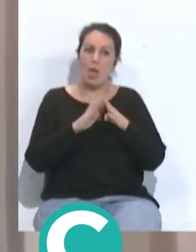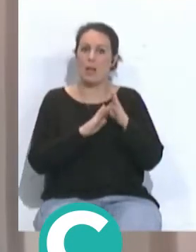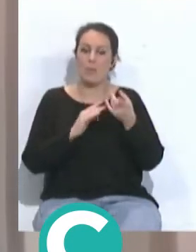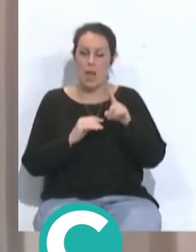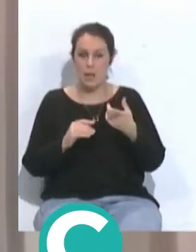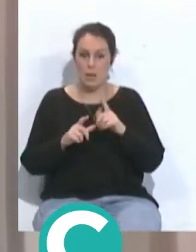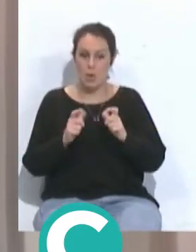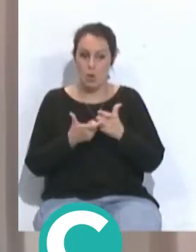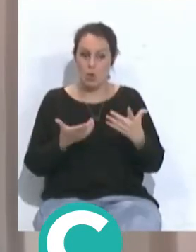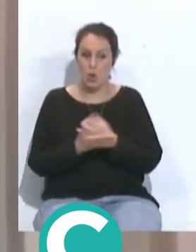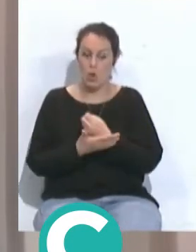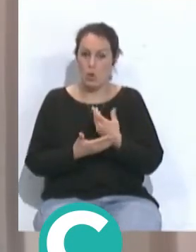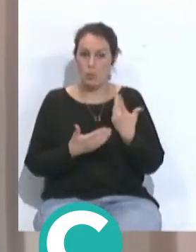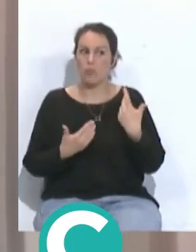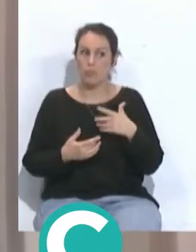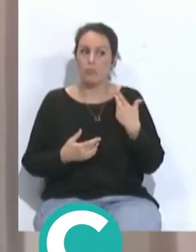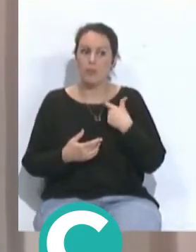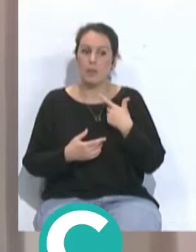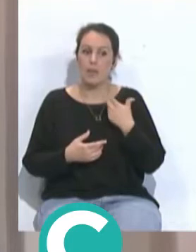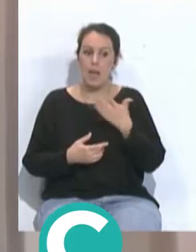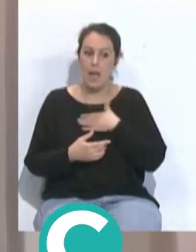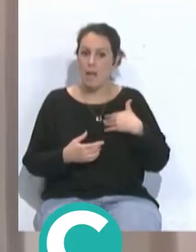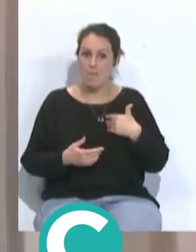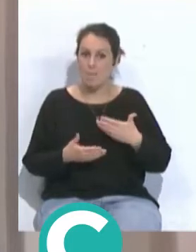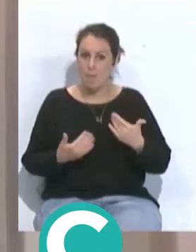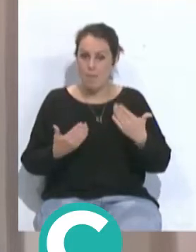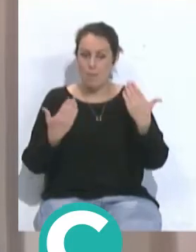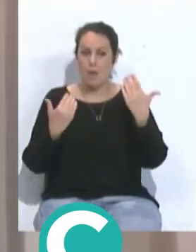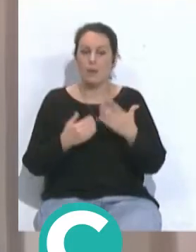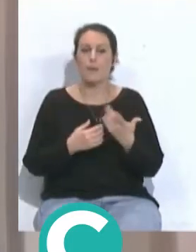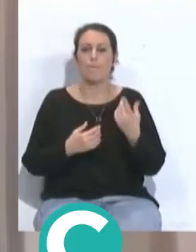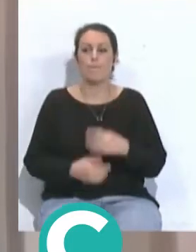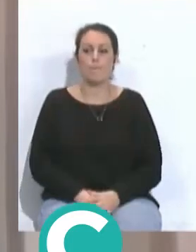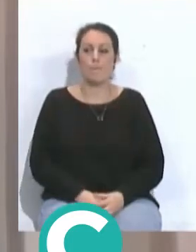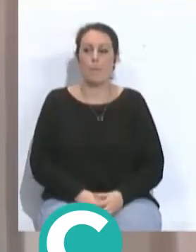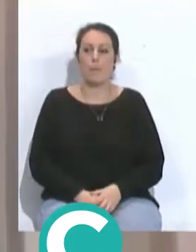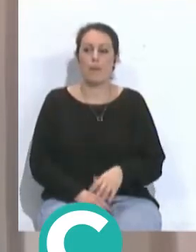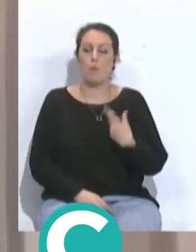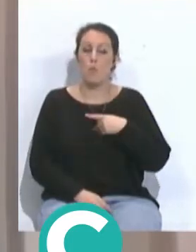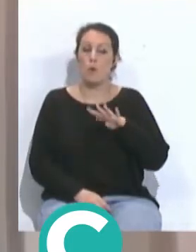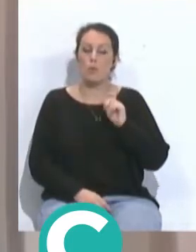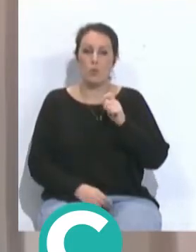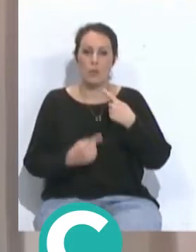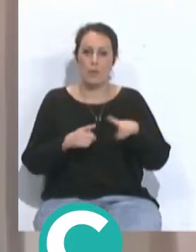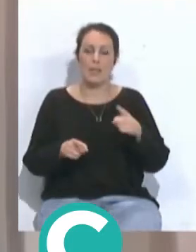equipos jugándose en tela marinera o que esto va a estar hasta la final va a ser una lucha total a 4 lo tiene a 4 Sevilla Champions y